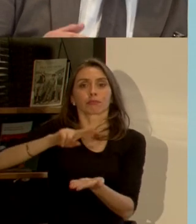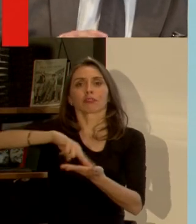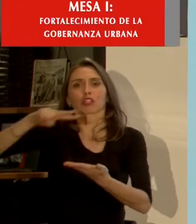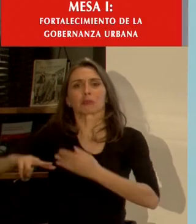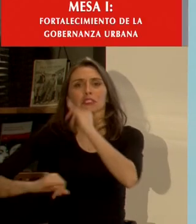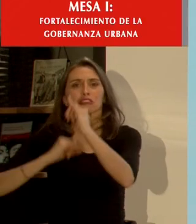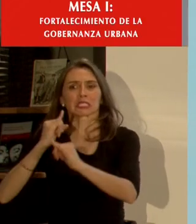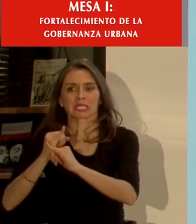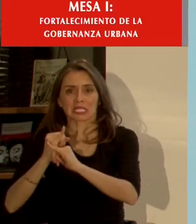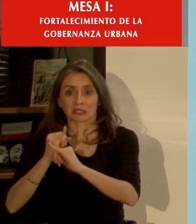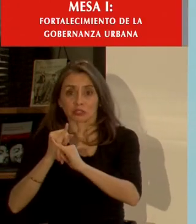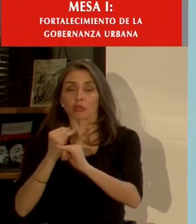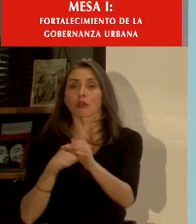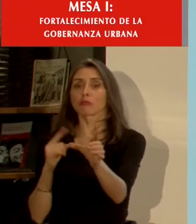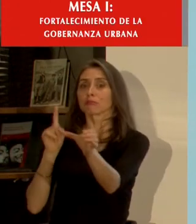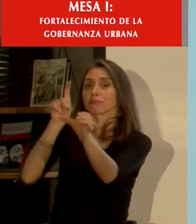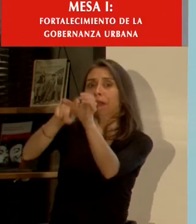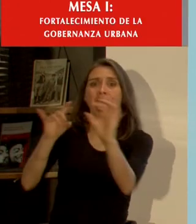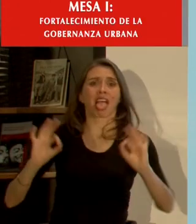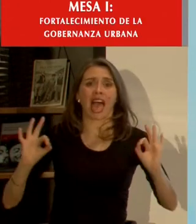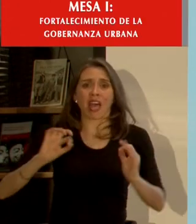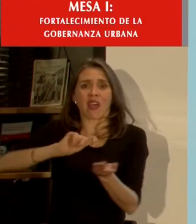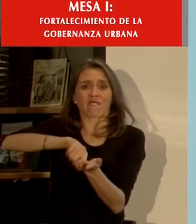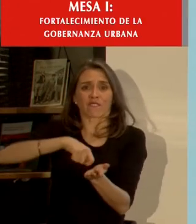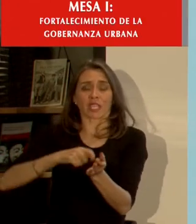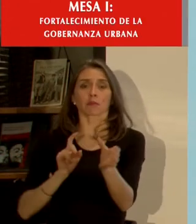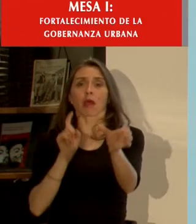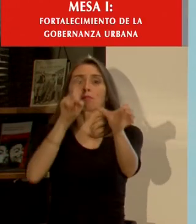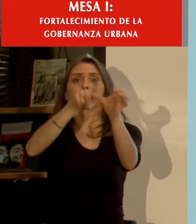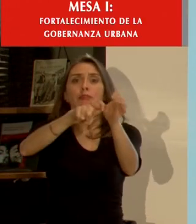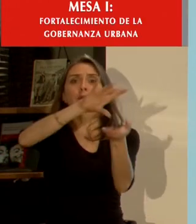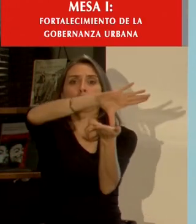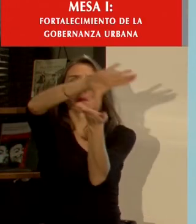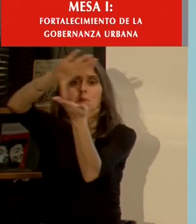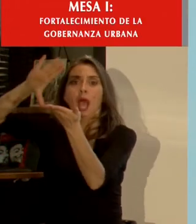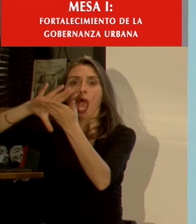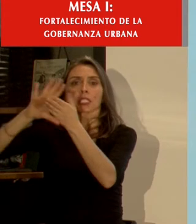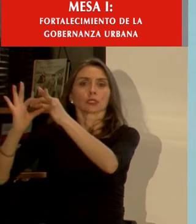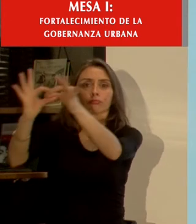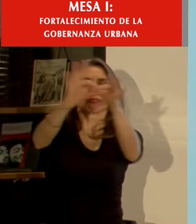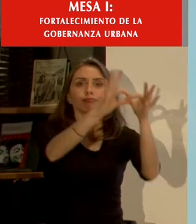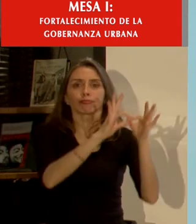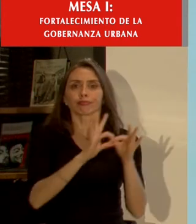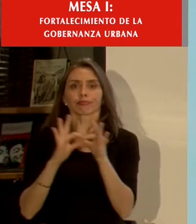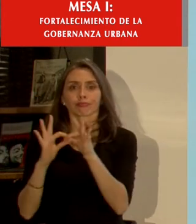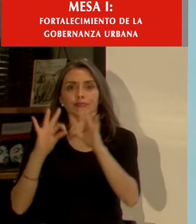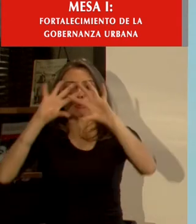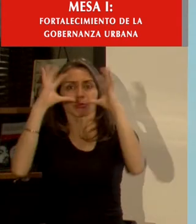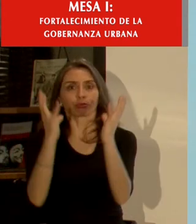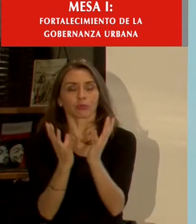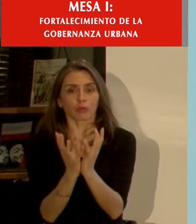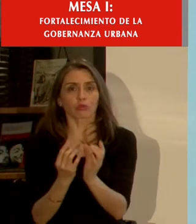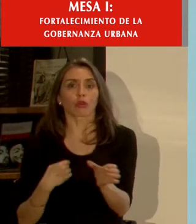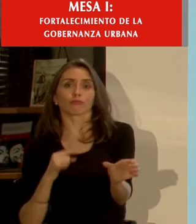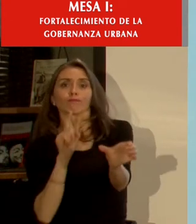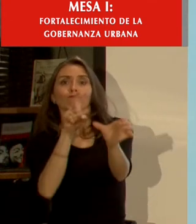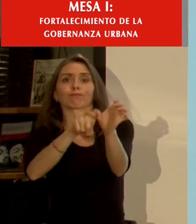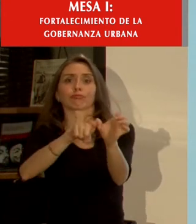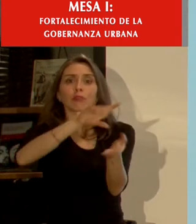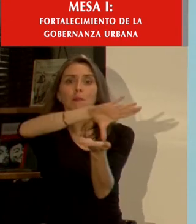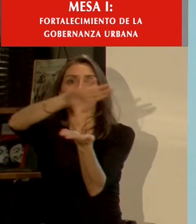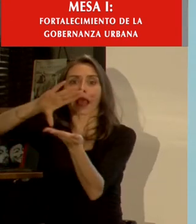o simplemente se inserta sin haber firmado nada se inserta en el mundo globalizado y se inserta en la comunidad